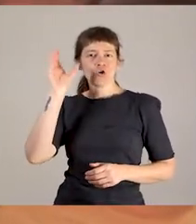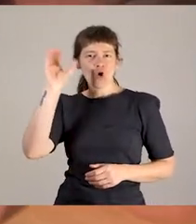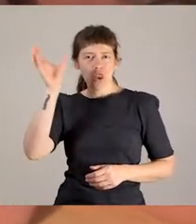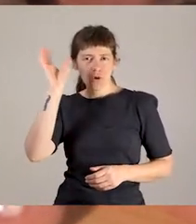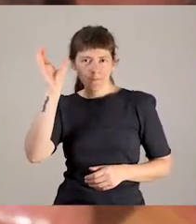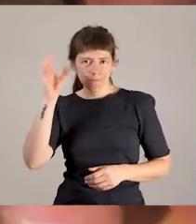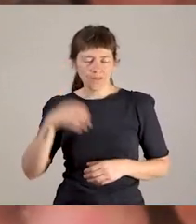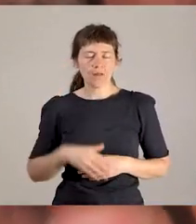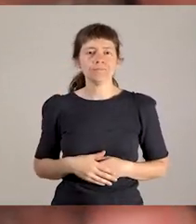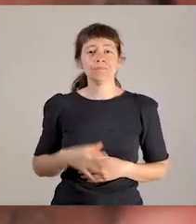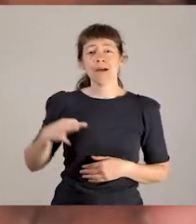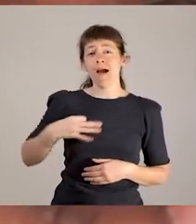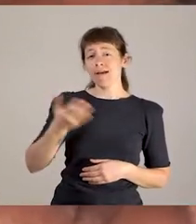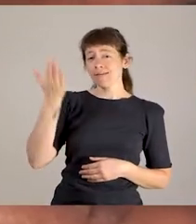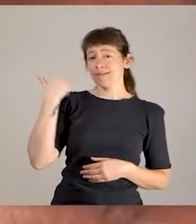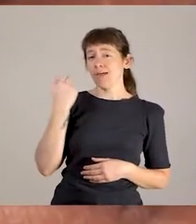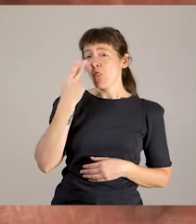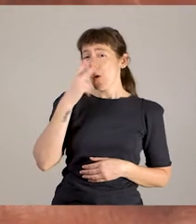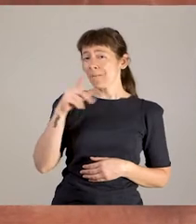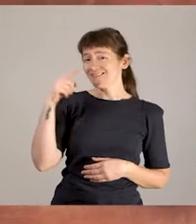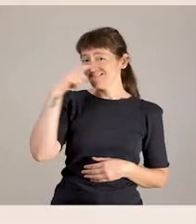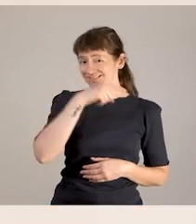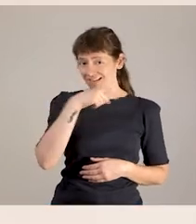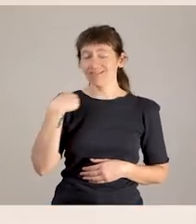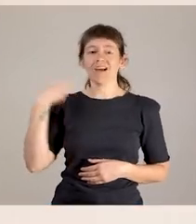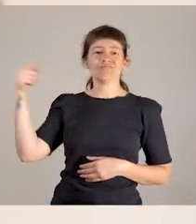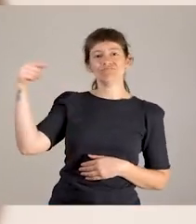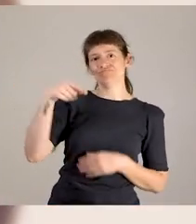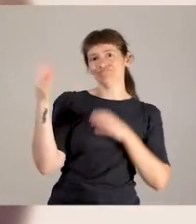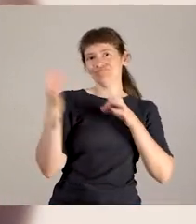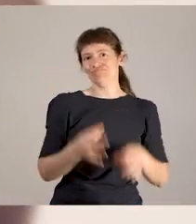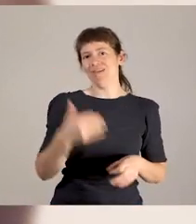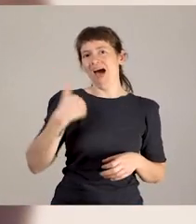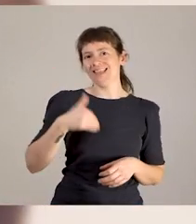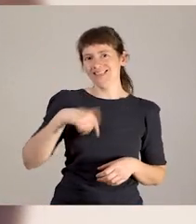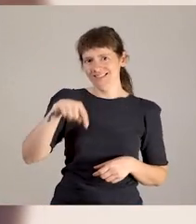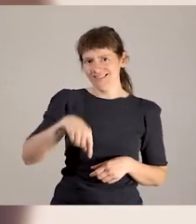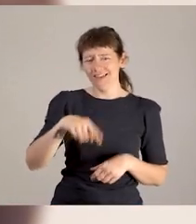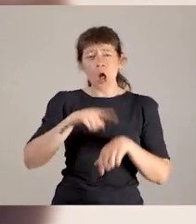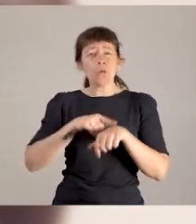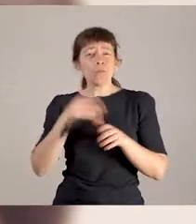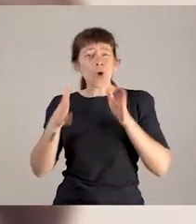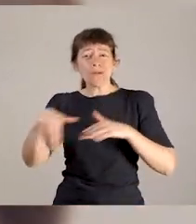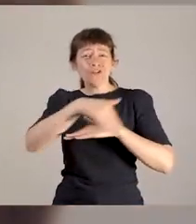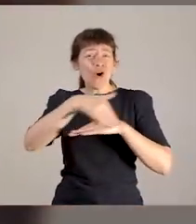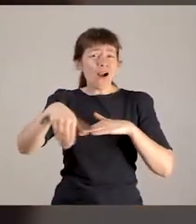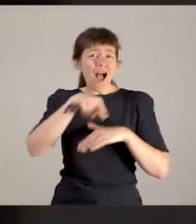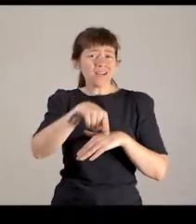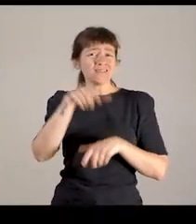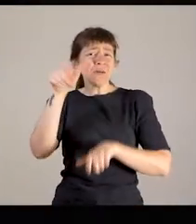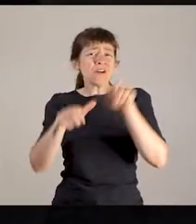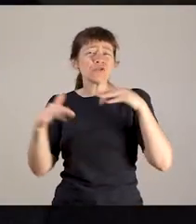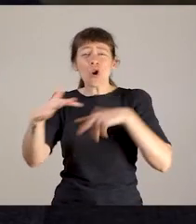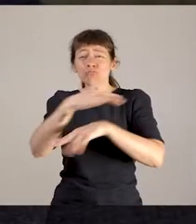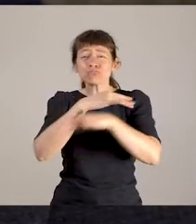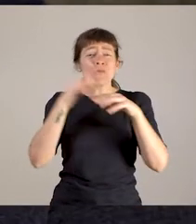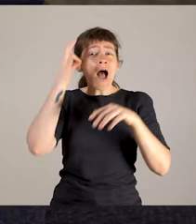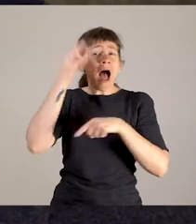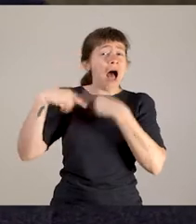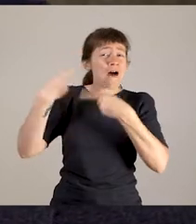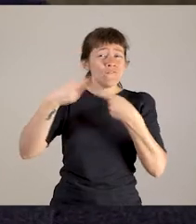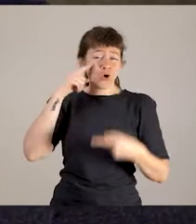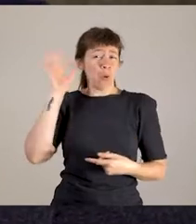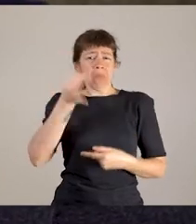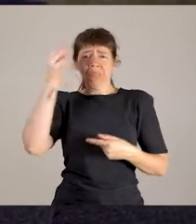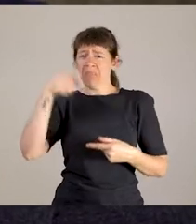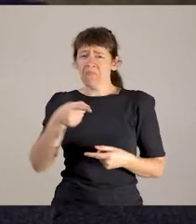nacimiento. Cuando yo llegué en 2007, la presencia afro era menos visible en las calles. Y yo recuerdo